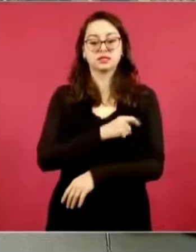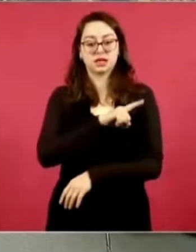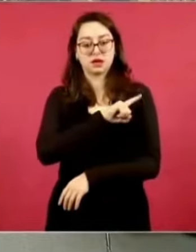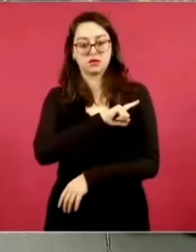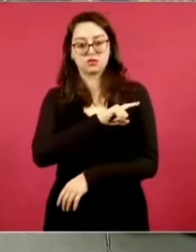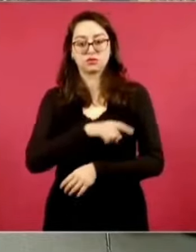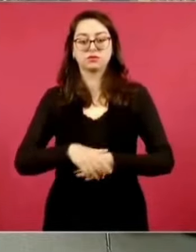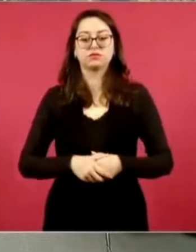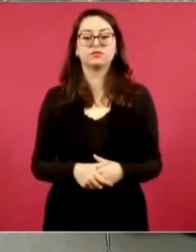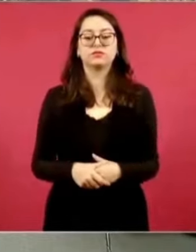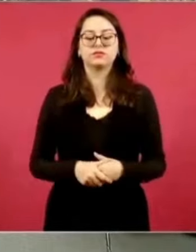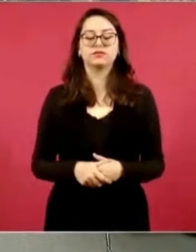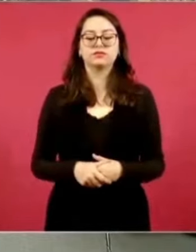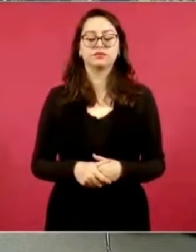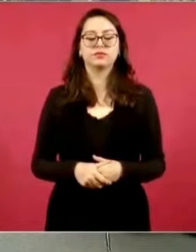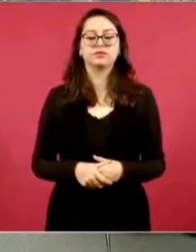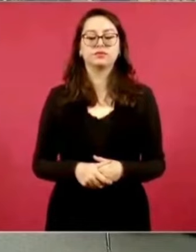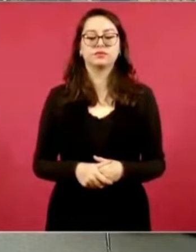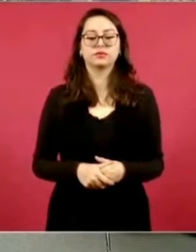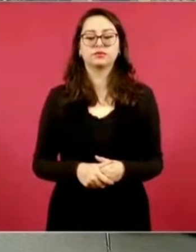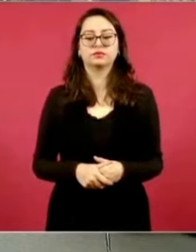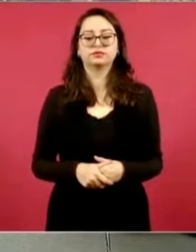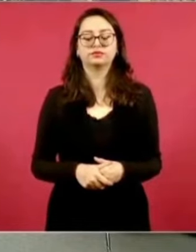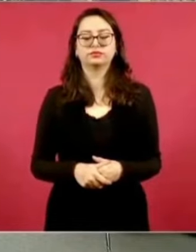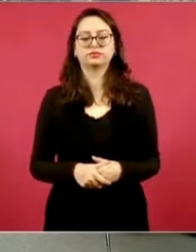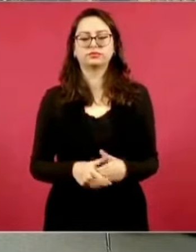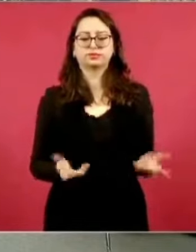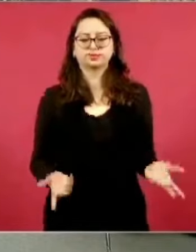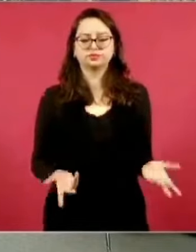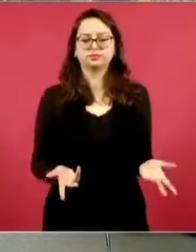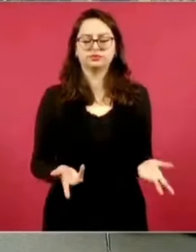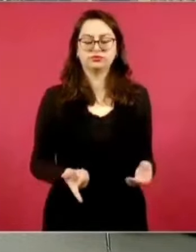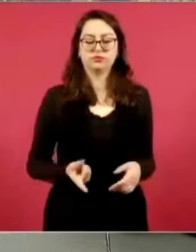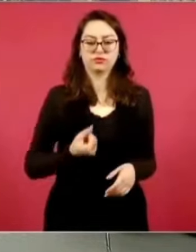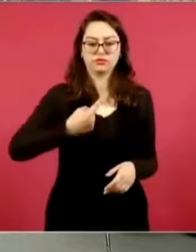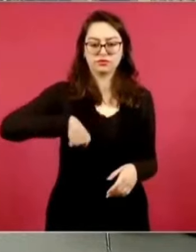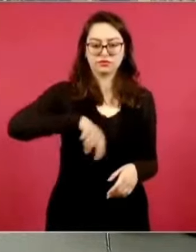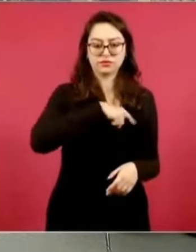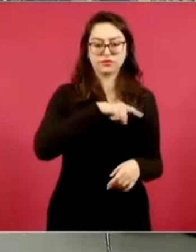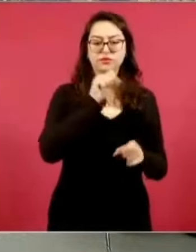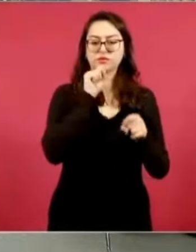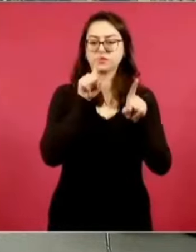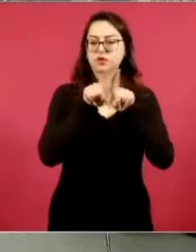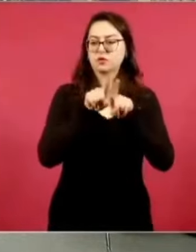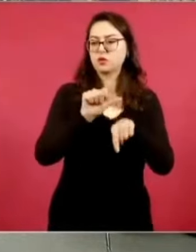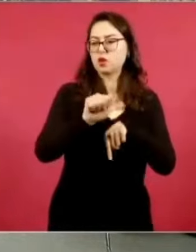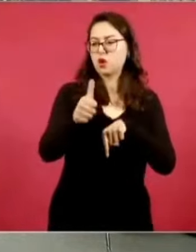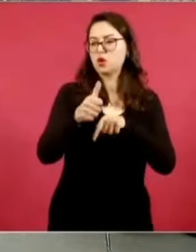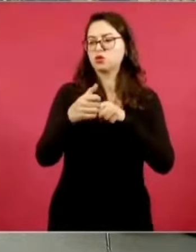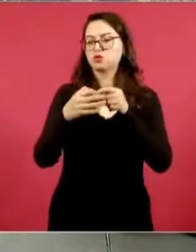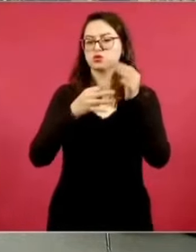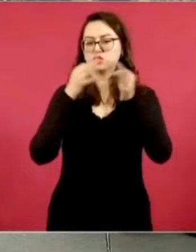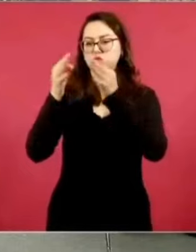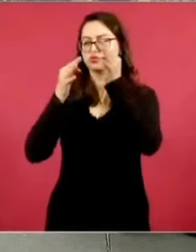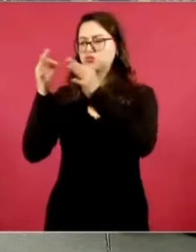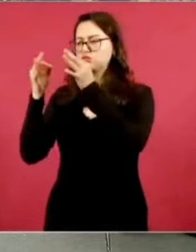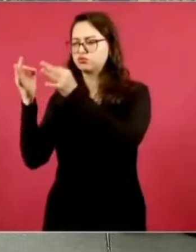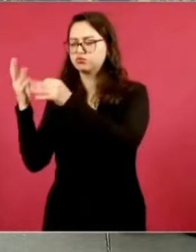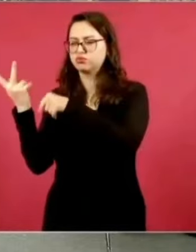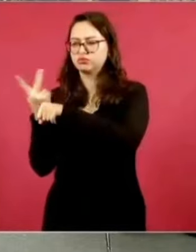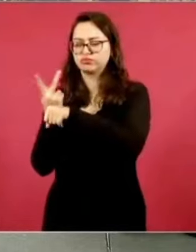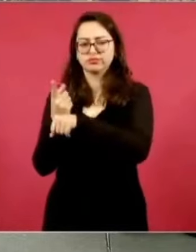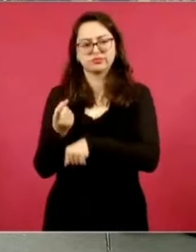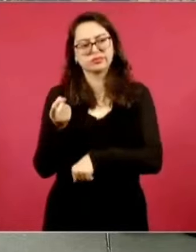no nada más nosotros, sino que varios medios de comunicación han estado investigando lo que sucede en la megafarmacia del bienestar, que